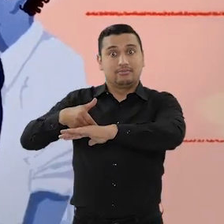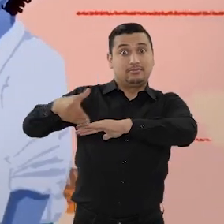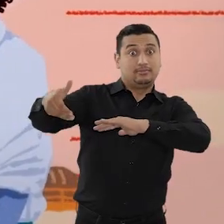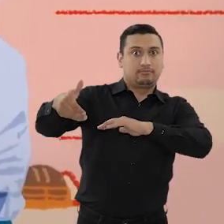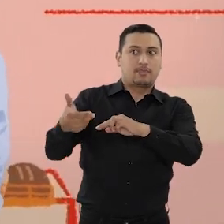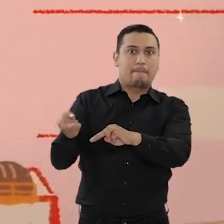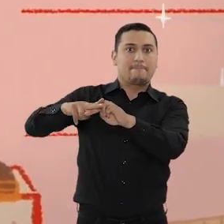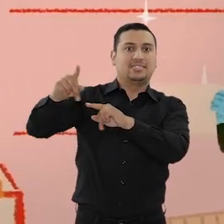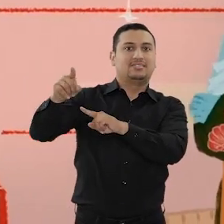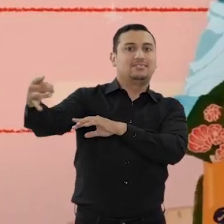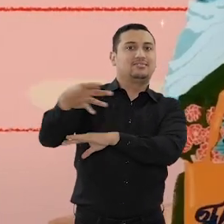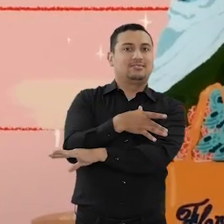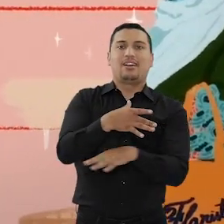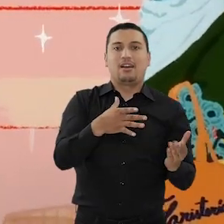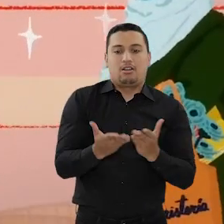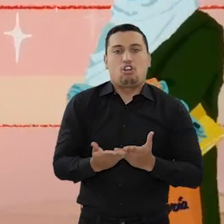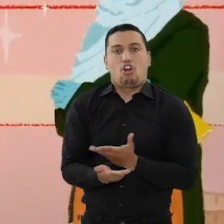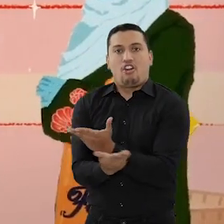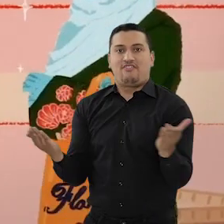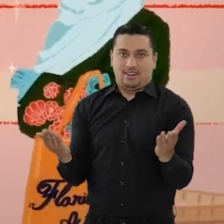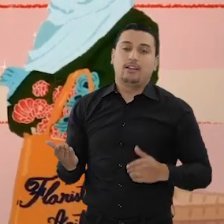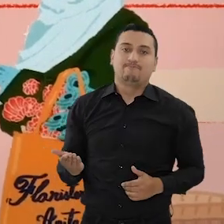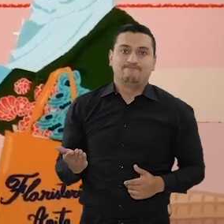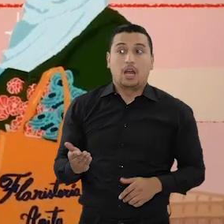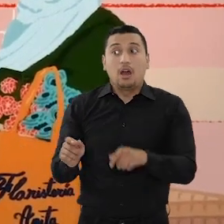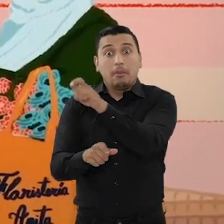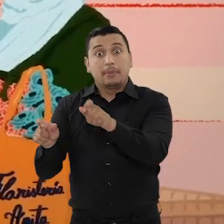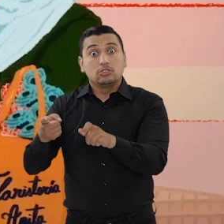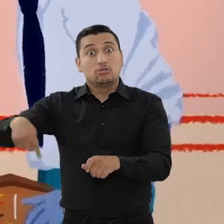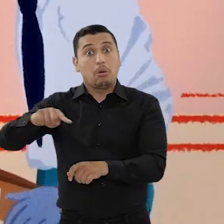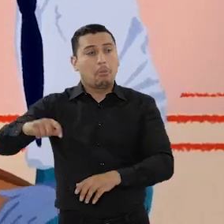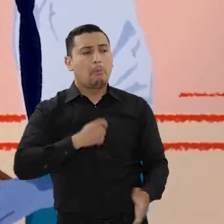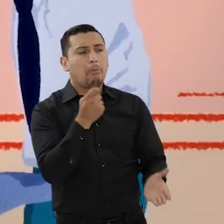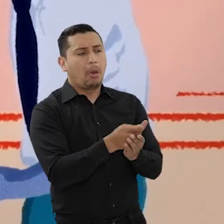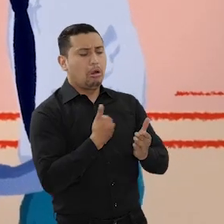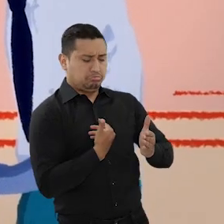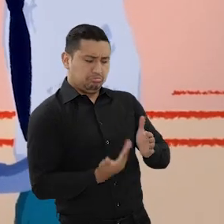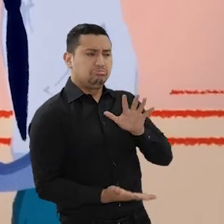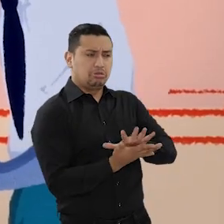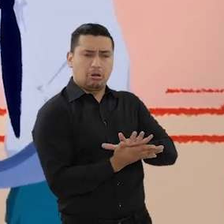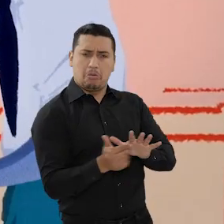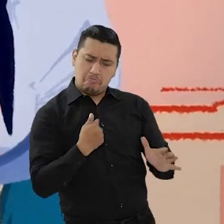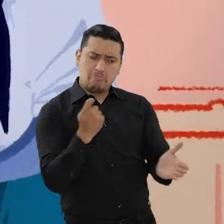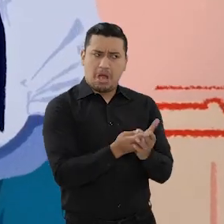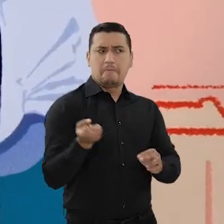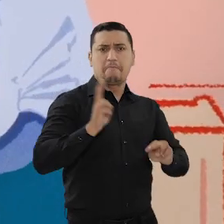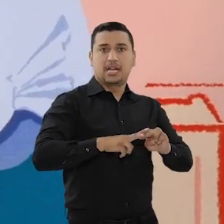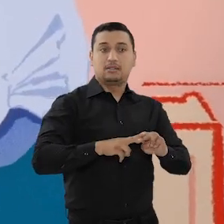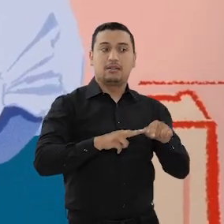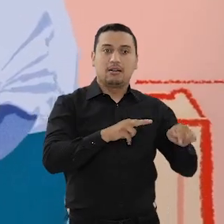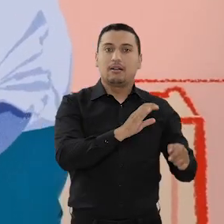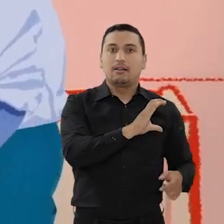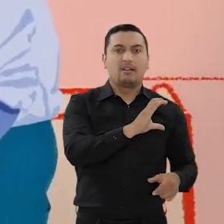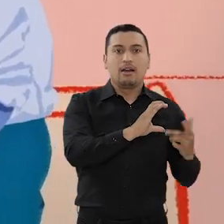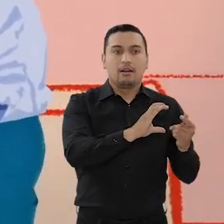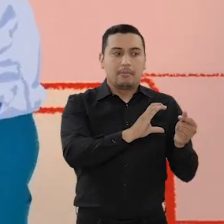demanda será superior a la oferta y como hay quienes están dispuestos a pagar más, se presionará un alza en los precios debido a